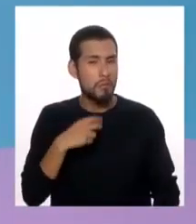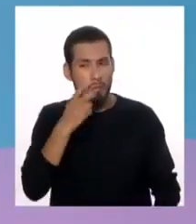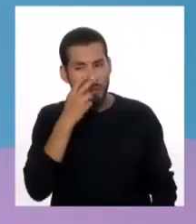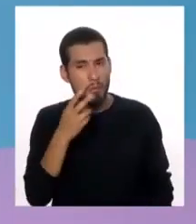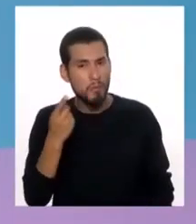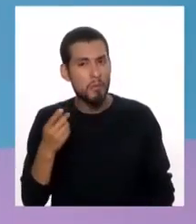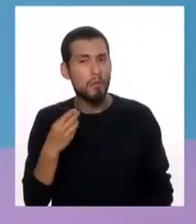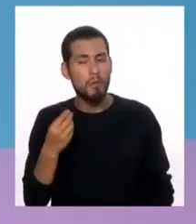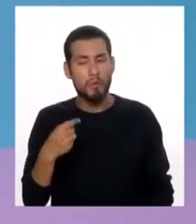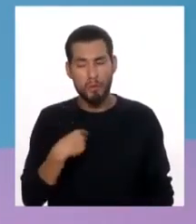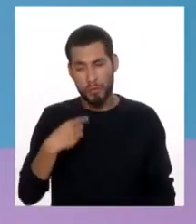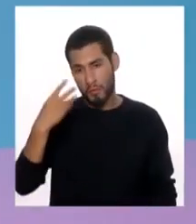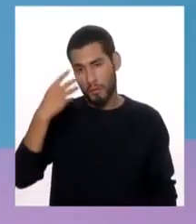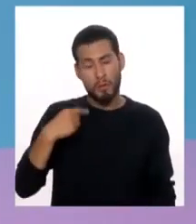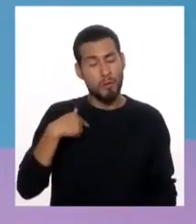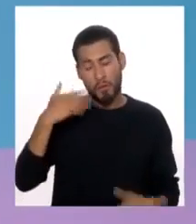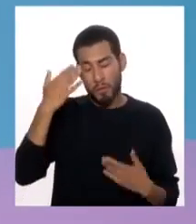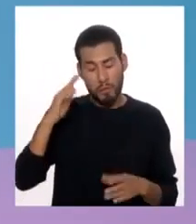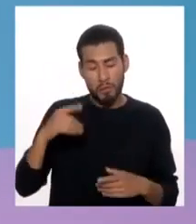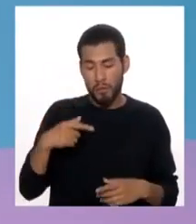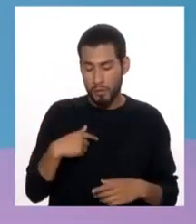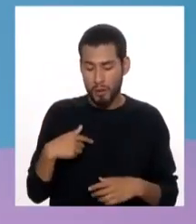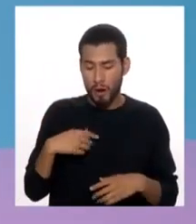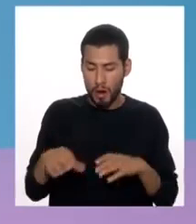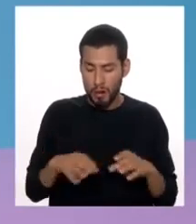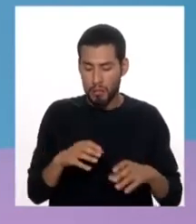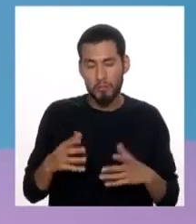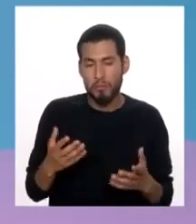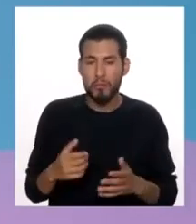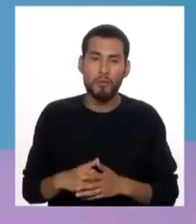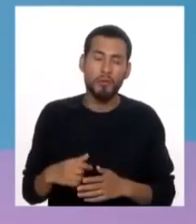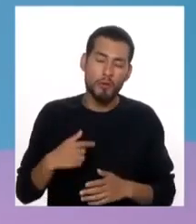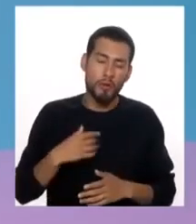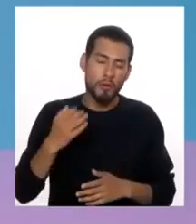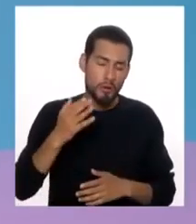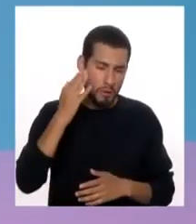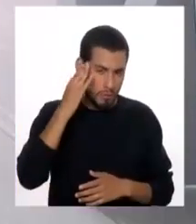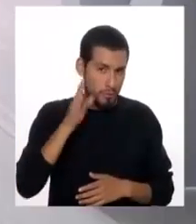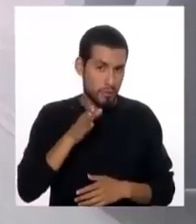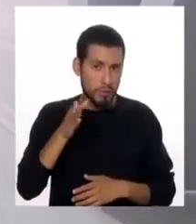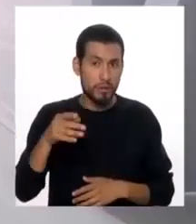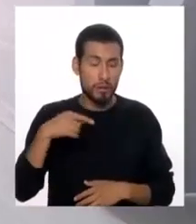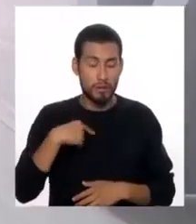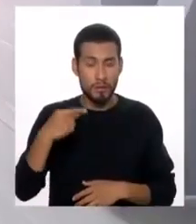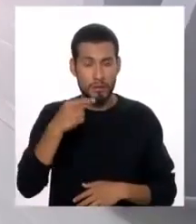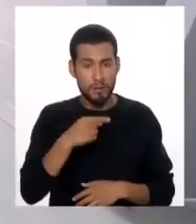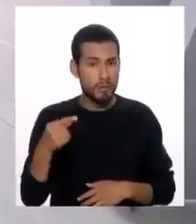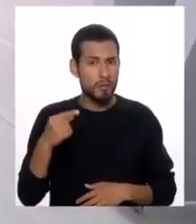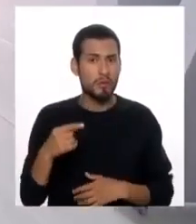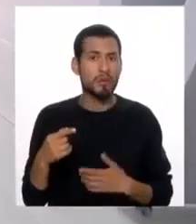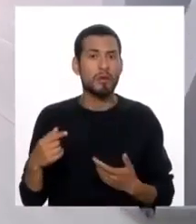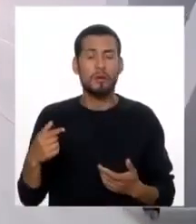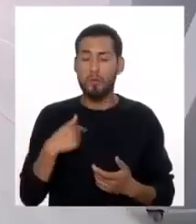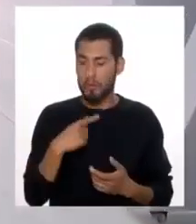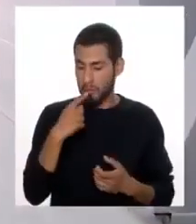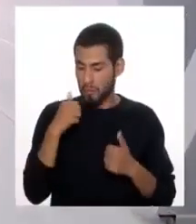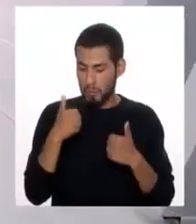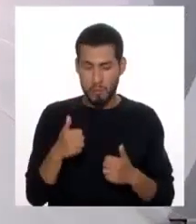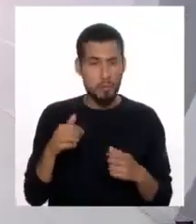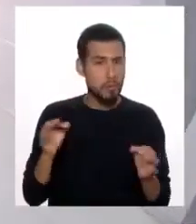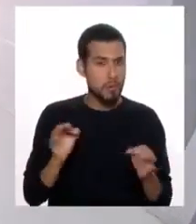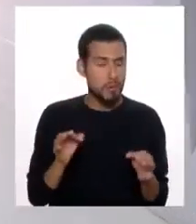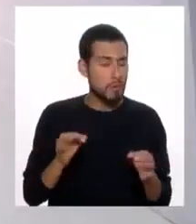cómo está mi autoestima, porque a veces uno no sabe cómo actúa, Entonces yo quería saber. A tuve ocho semanas y para qué salí bien, no